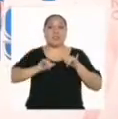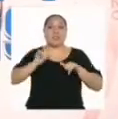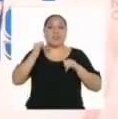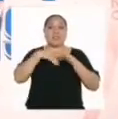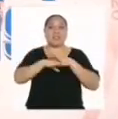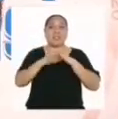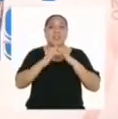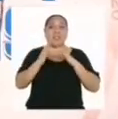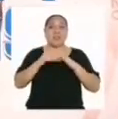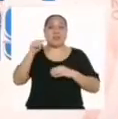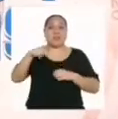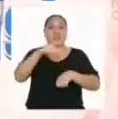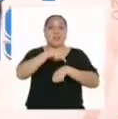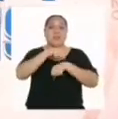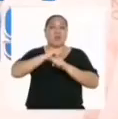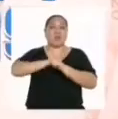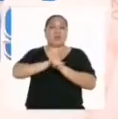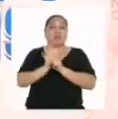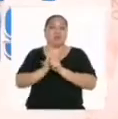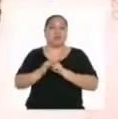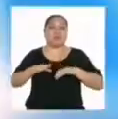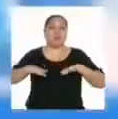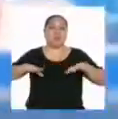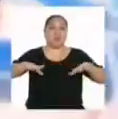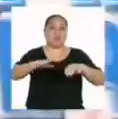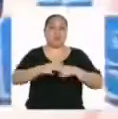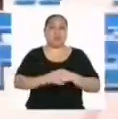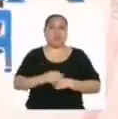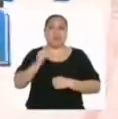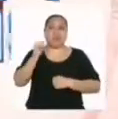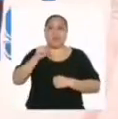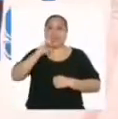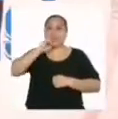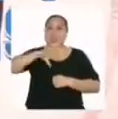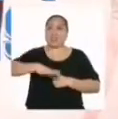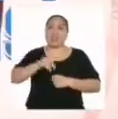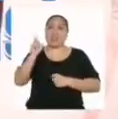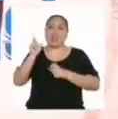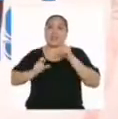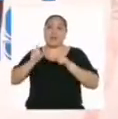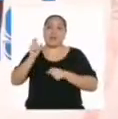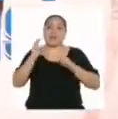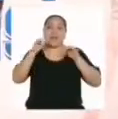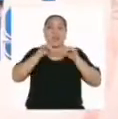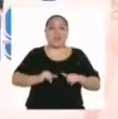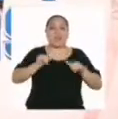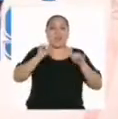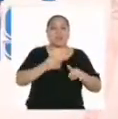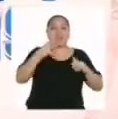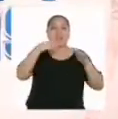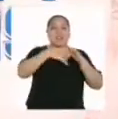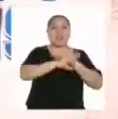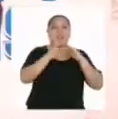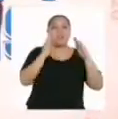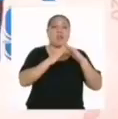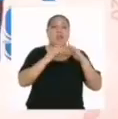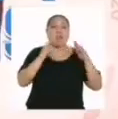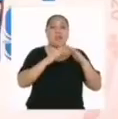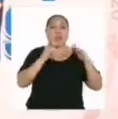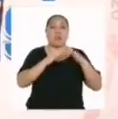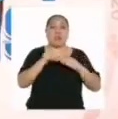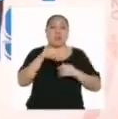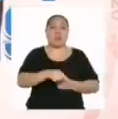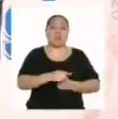la cuarentena por la pandemia del coronavirus. Todo hace indicar que las personas, al estar más tiempo en sus viviendas,